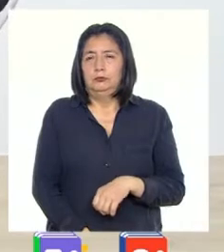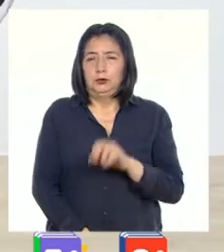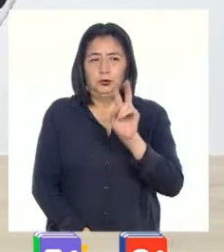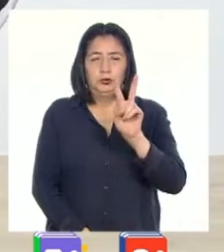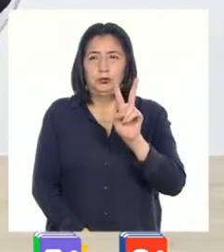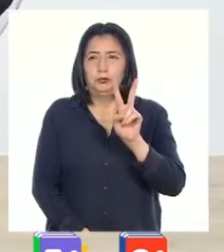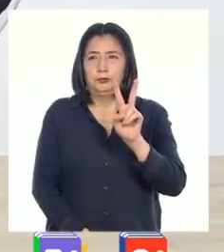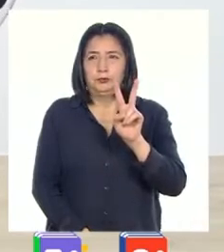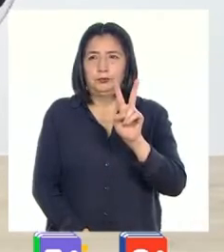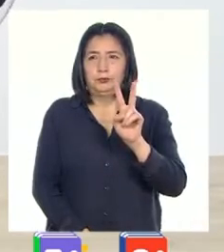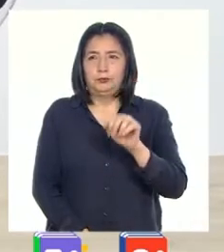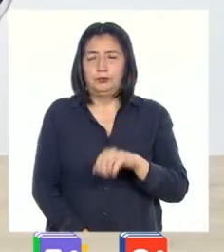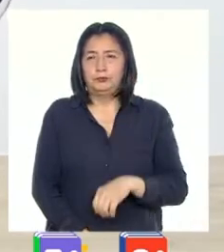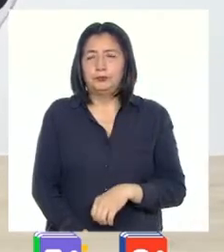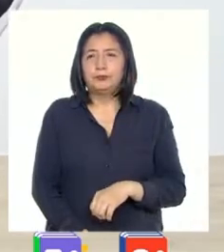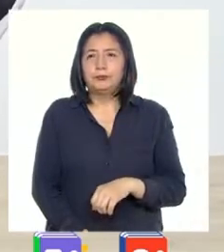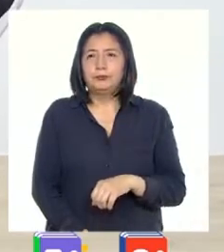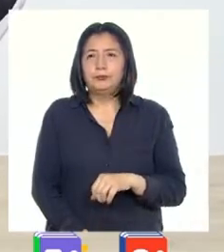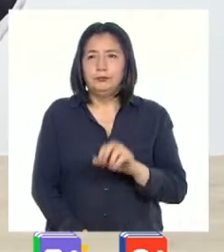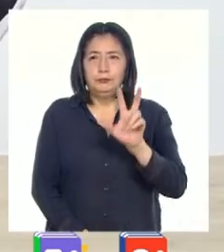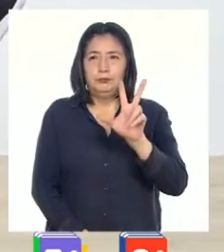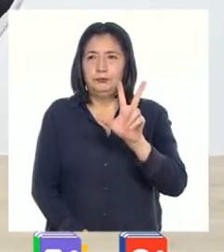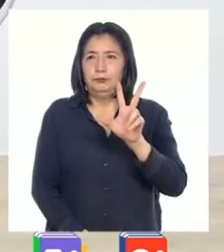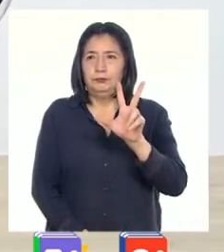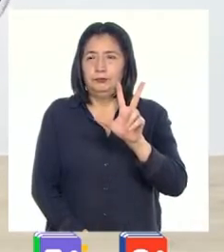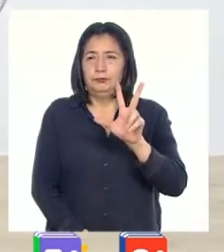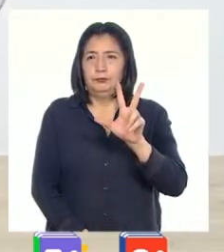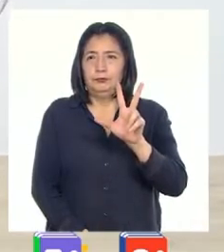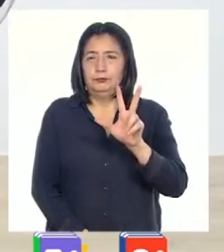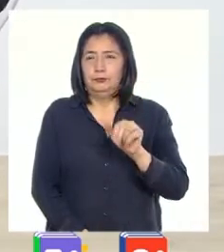Dos. Tres.